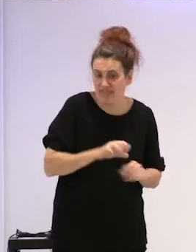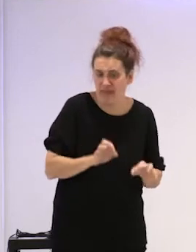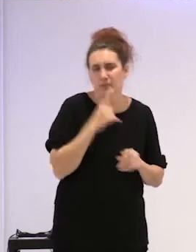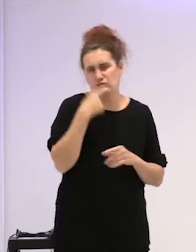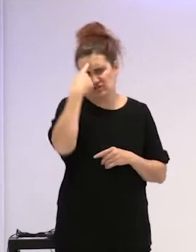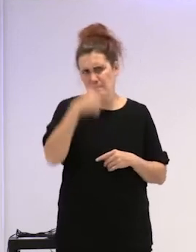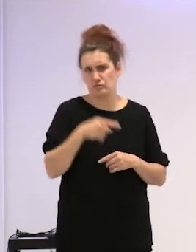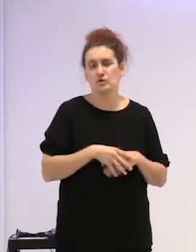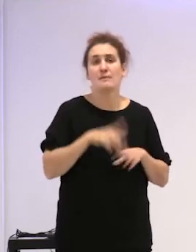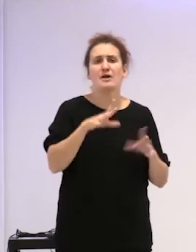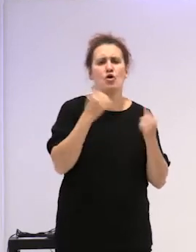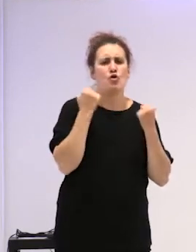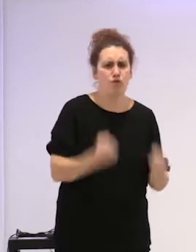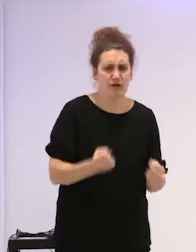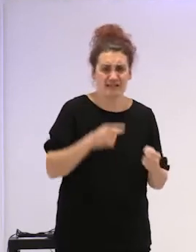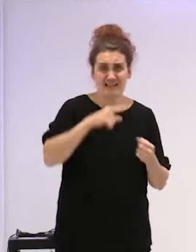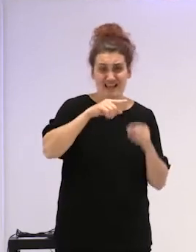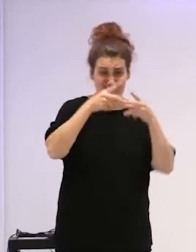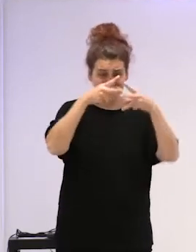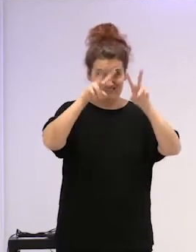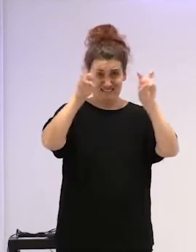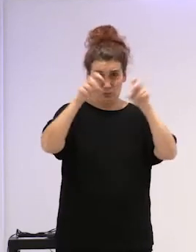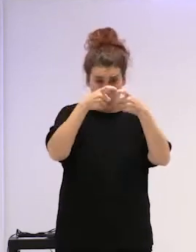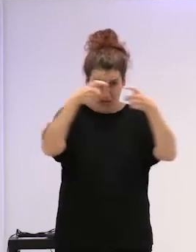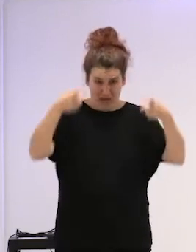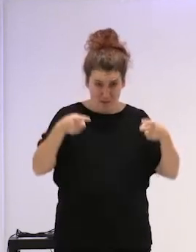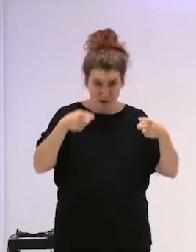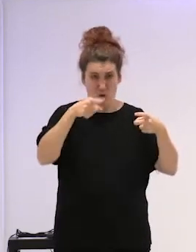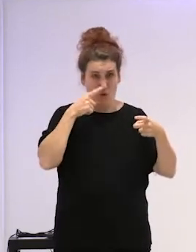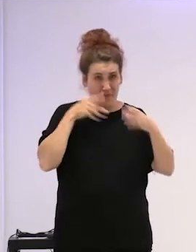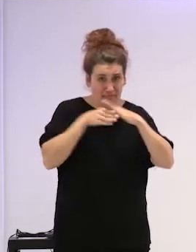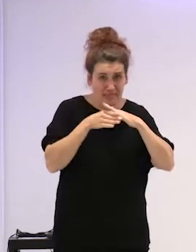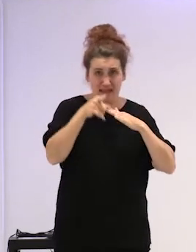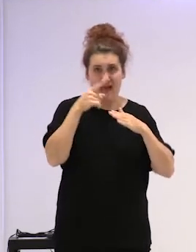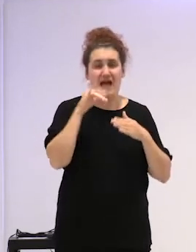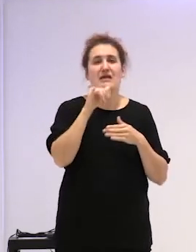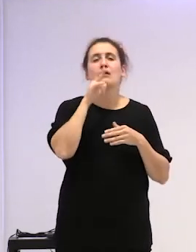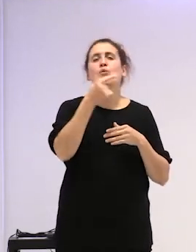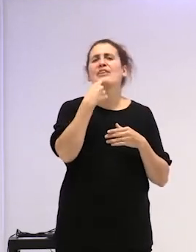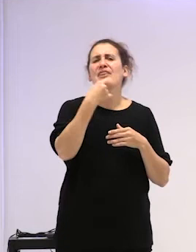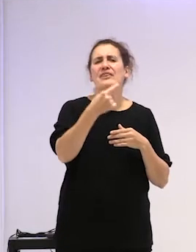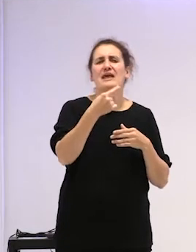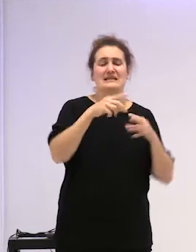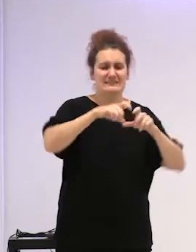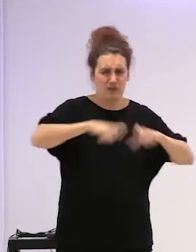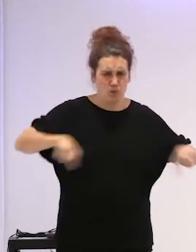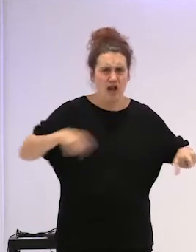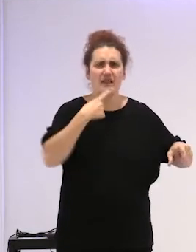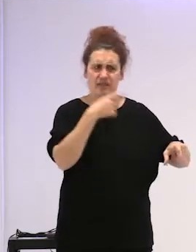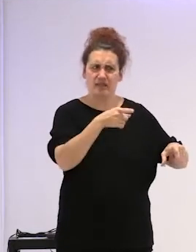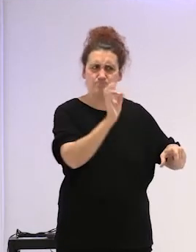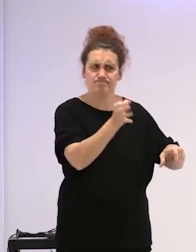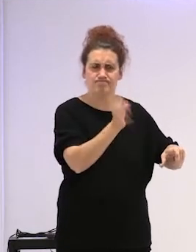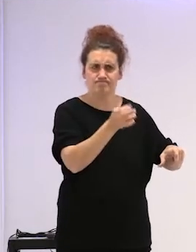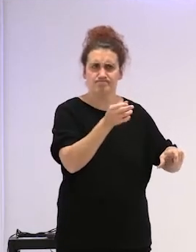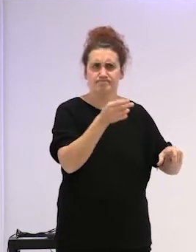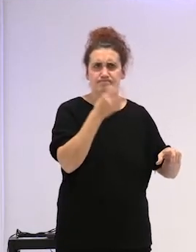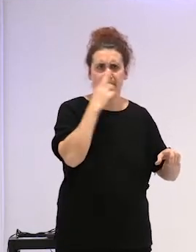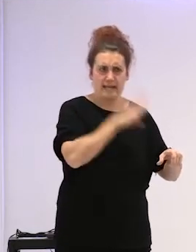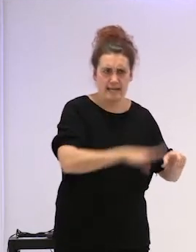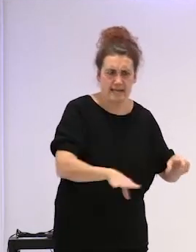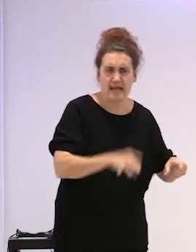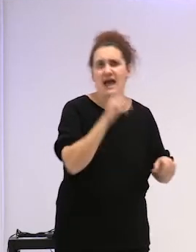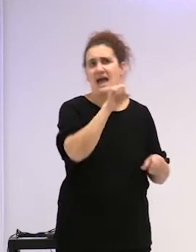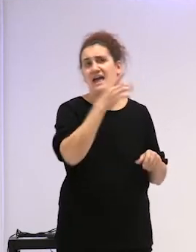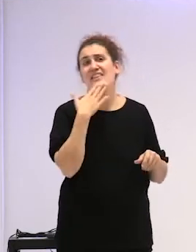Pero lo más fuerte viene en el subtítulo, en la entradilla, porque decía El tribunal da veracidad a la menor, de 12 años cuando